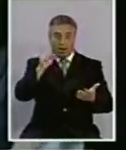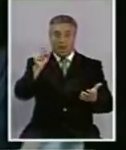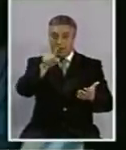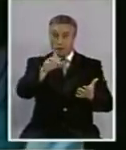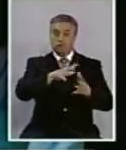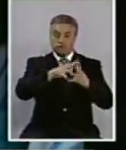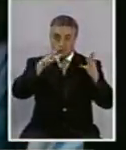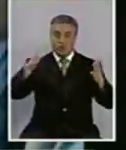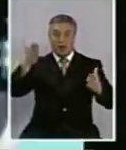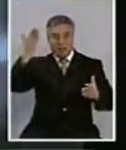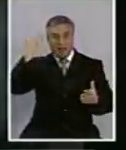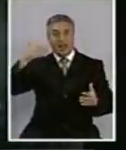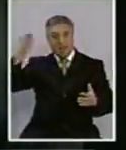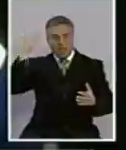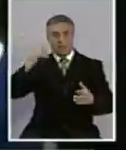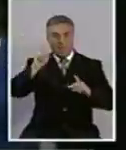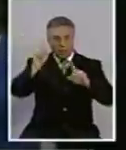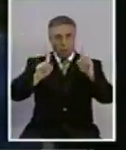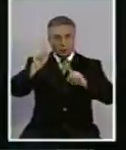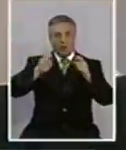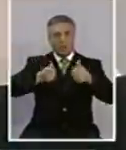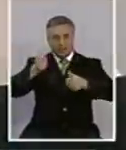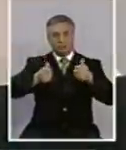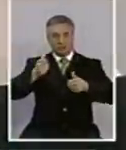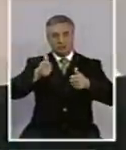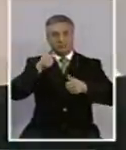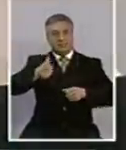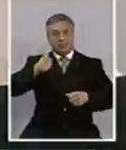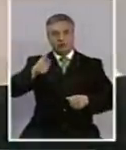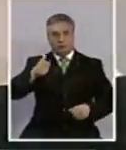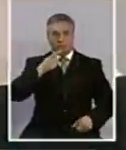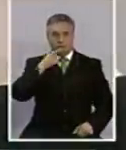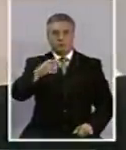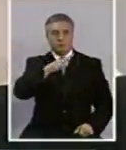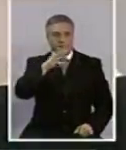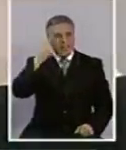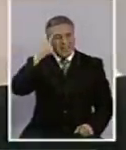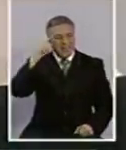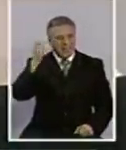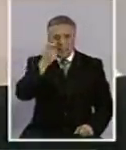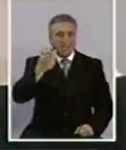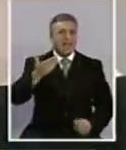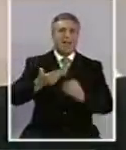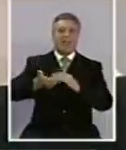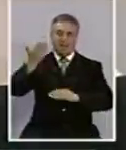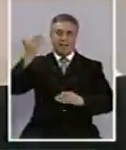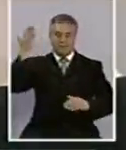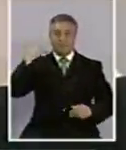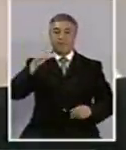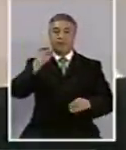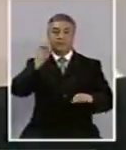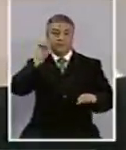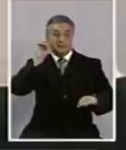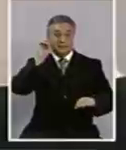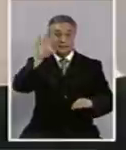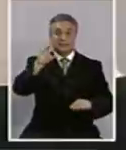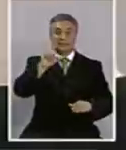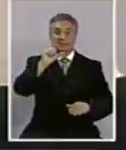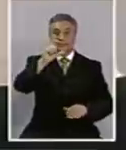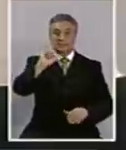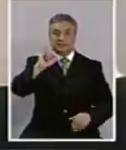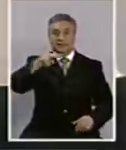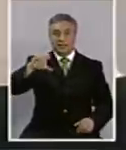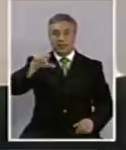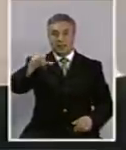buscada en décadas pasadas por algunos directores. Pero el concepto viene de mucho antes. En el cine B, ya en Hollywood,